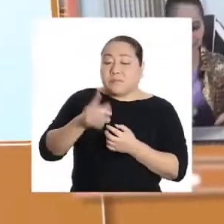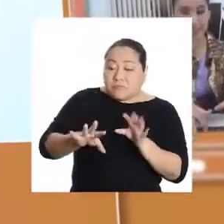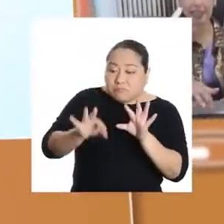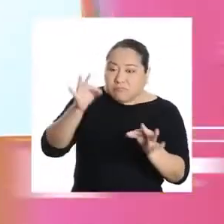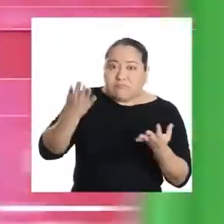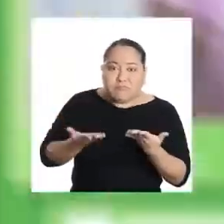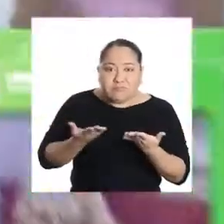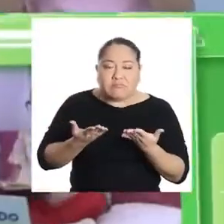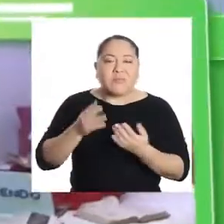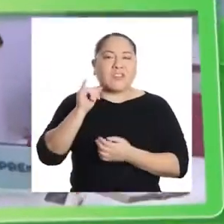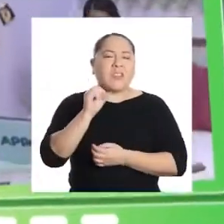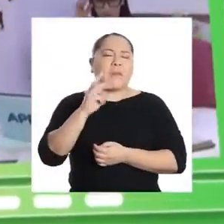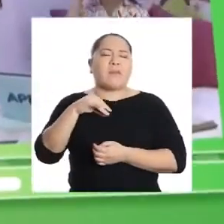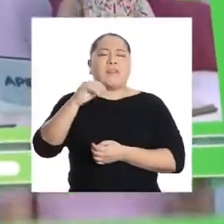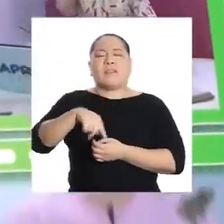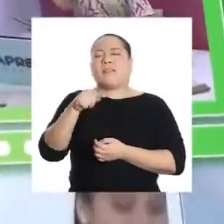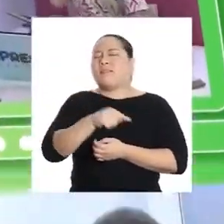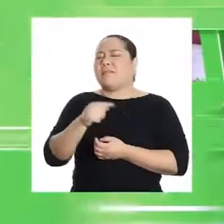descubrir,